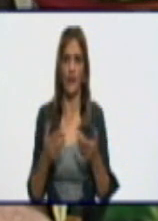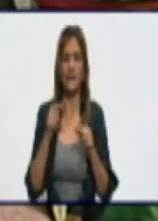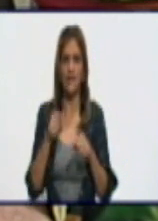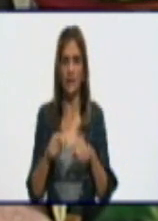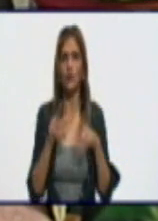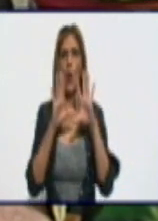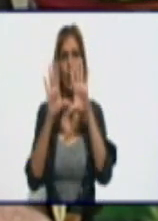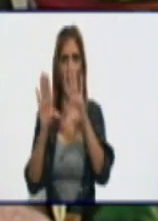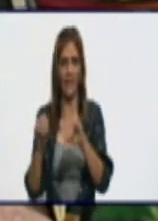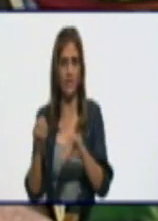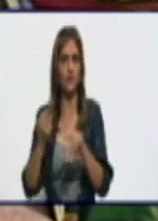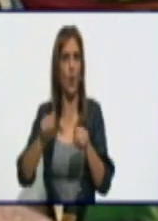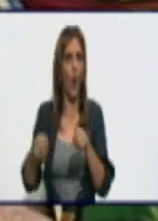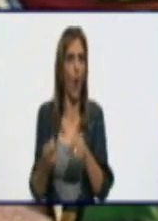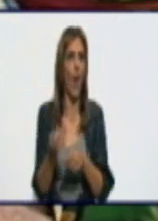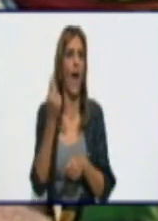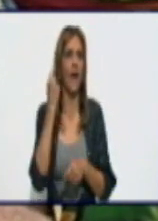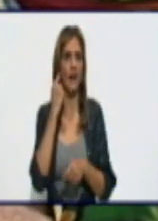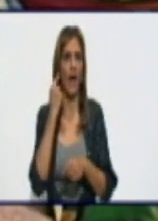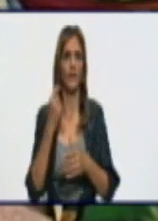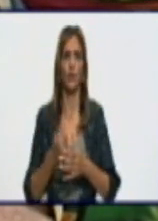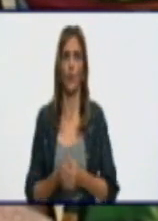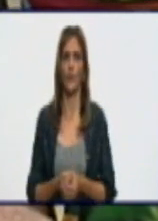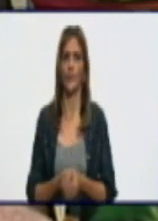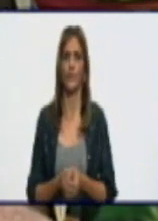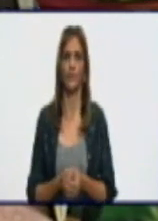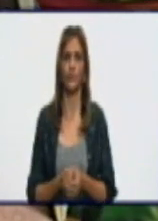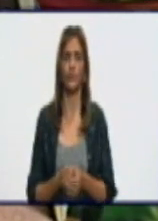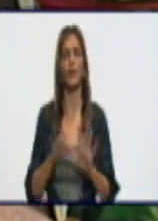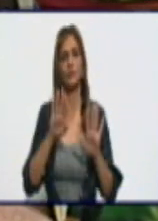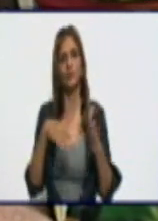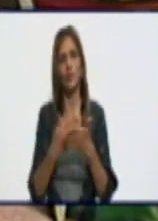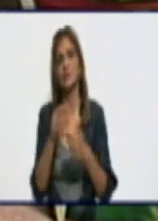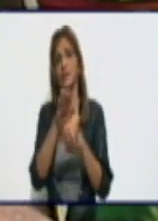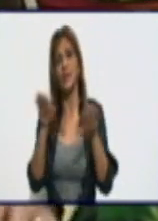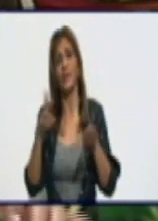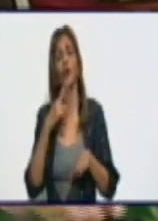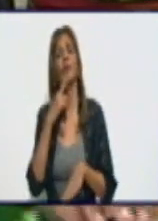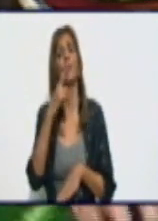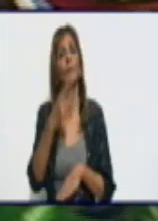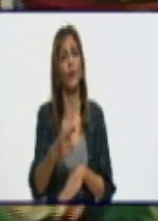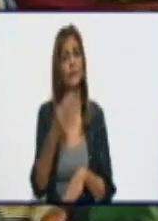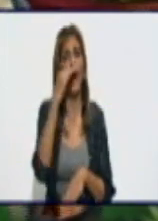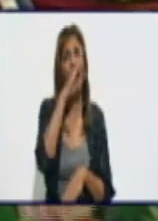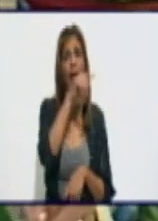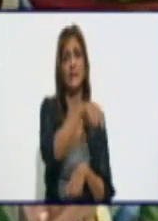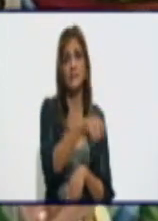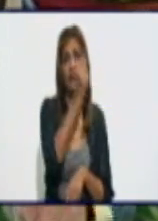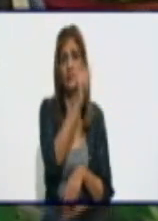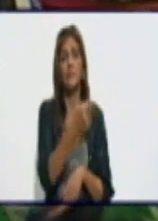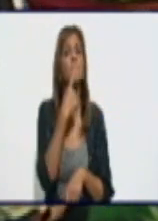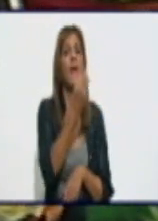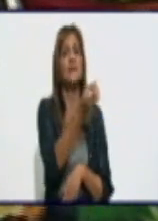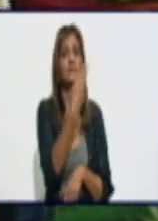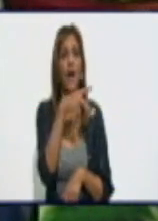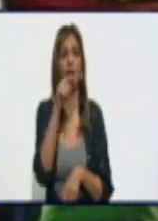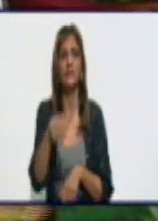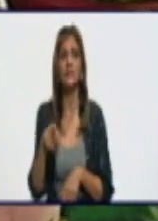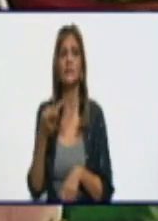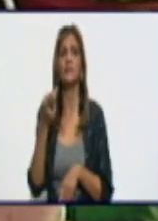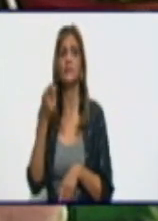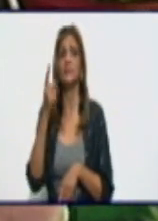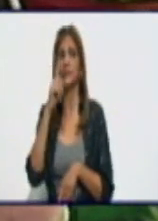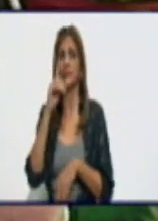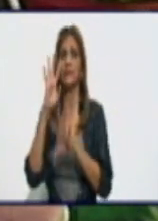anunciando la radio. Exactamente. Ya, doy respuesta a la televidente de Niquero y al de Guisa. Es lo que está planificado. Si